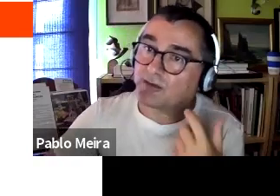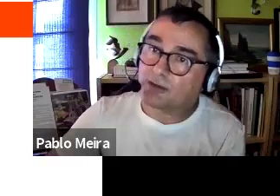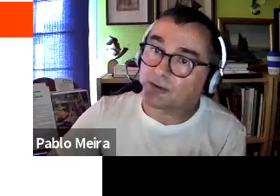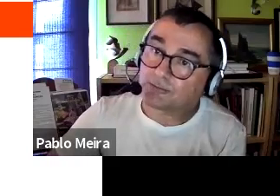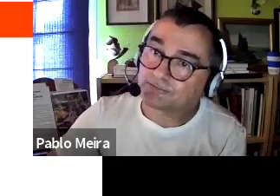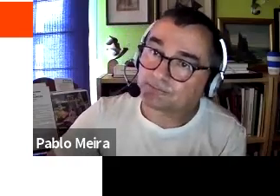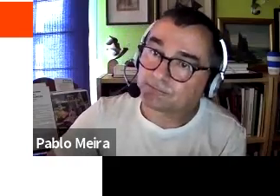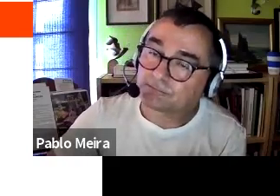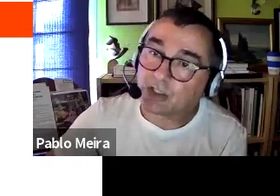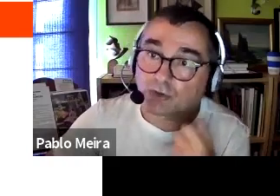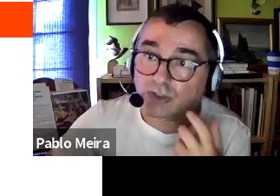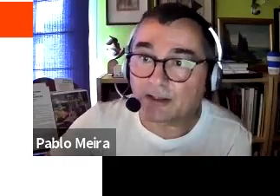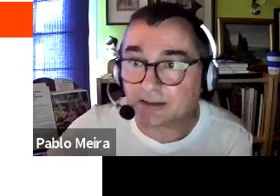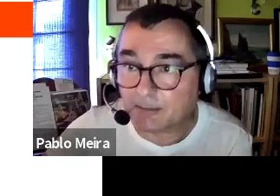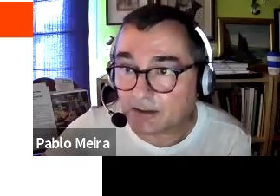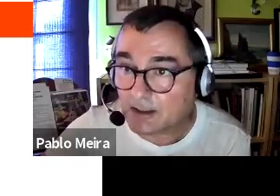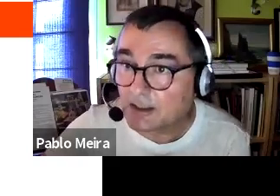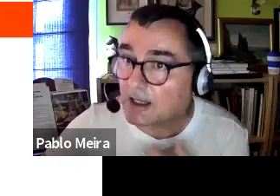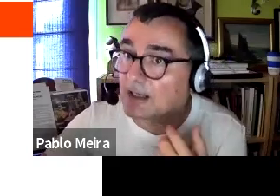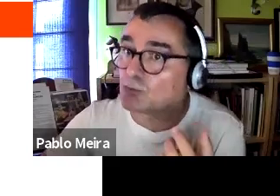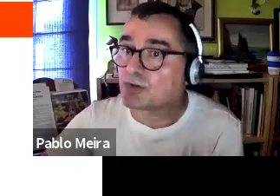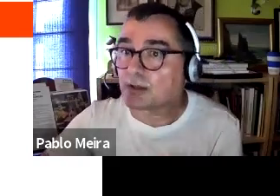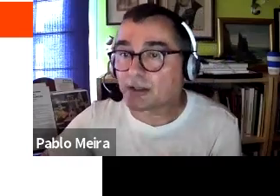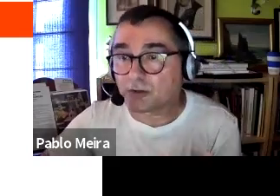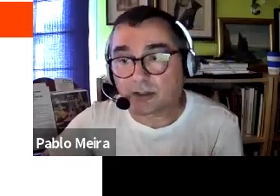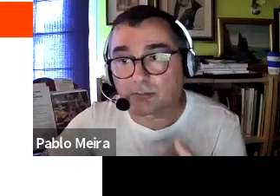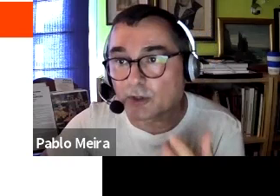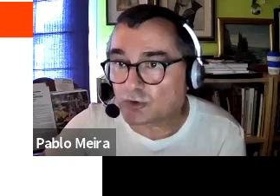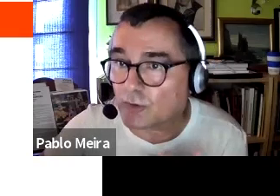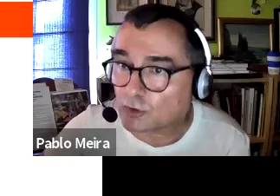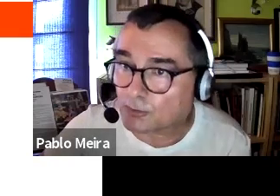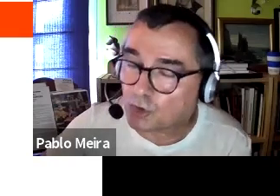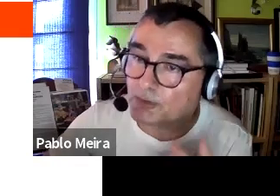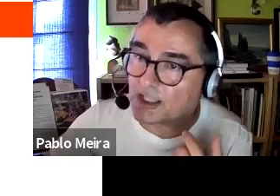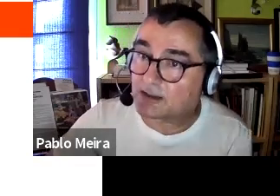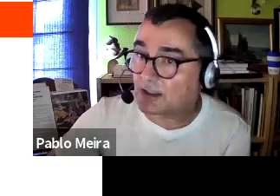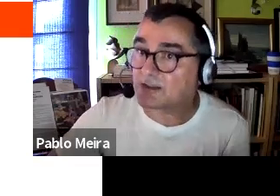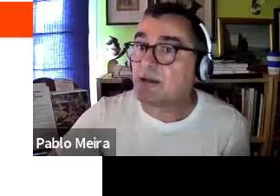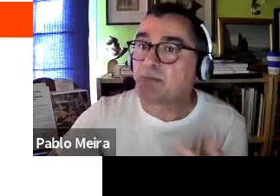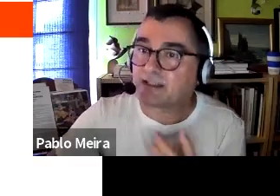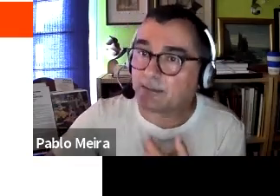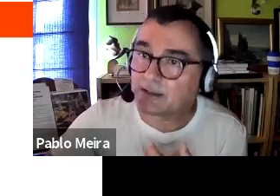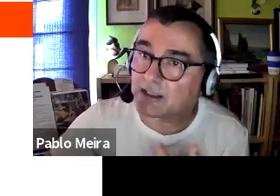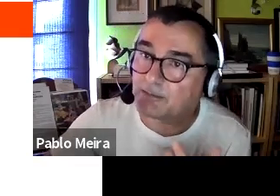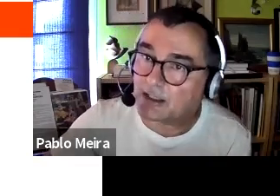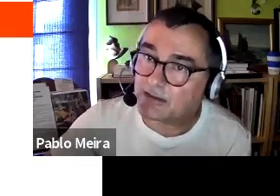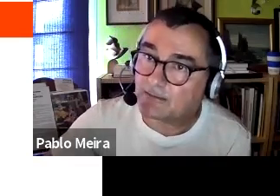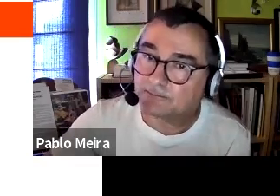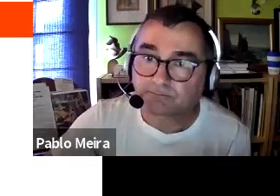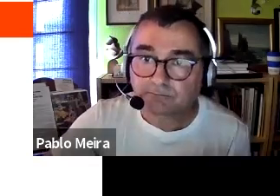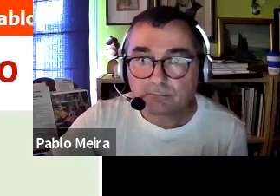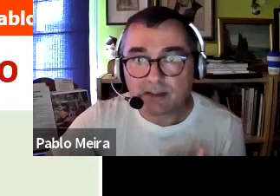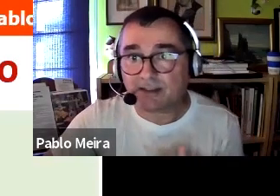emisiones y crecimiento y eso nos lleva directamente al cuestionamiento del modelo socioeconómico dominante que es básicamente el